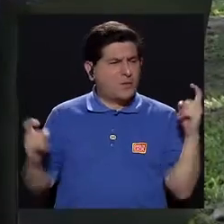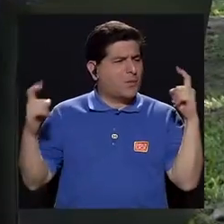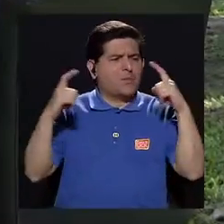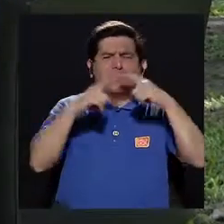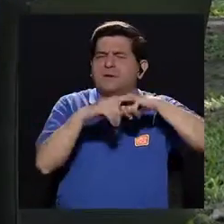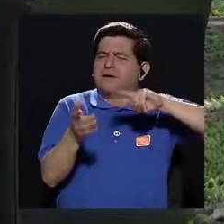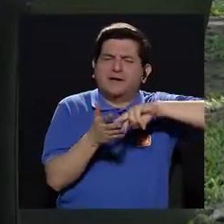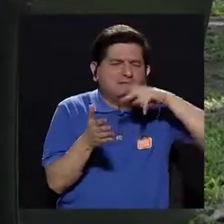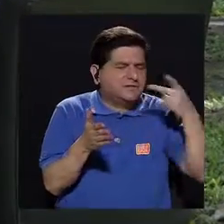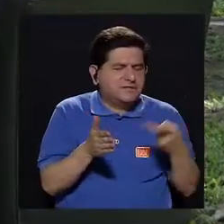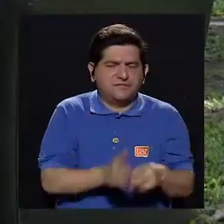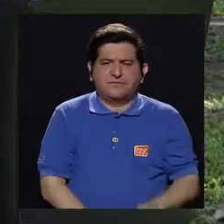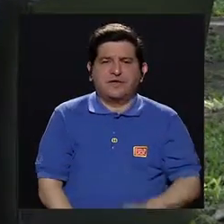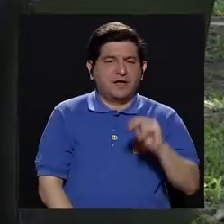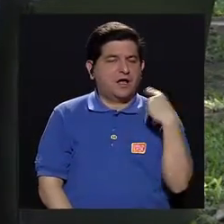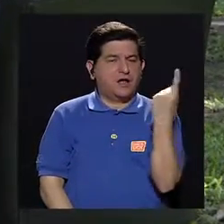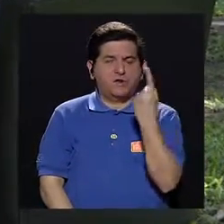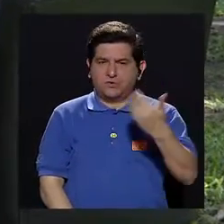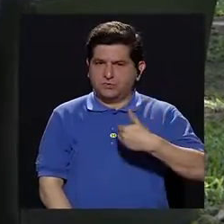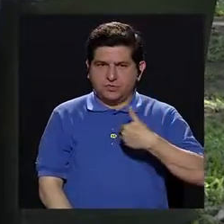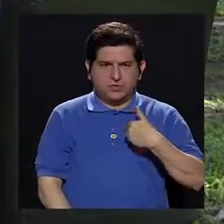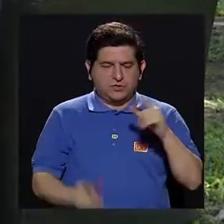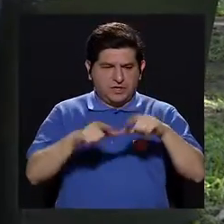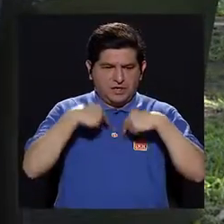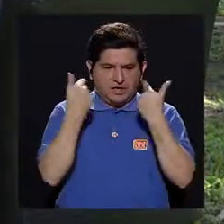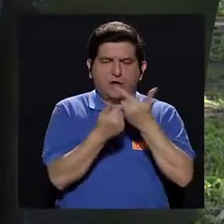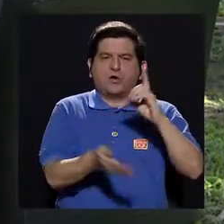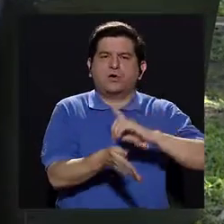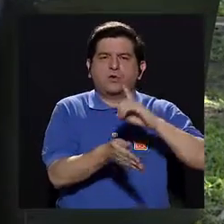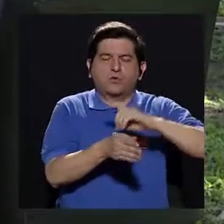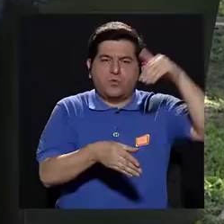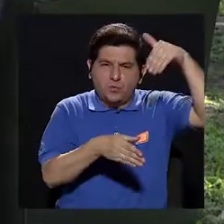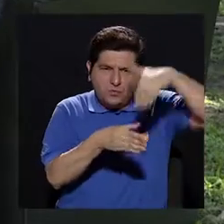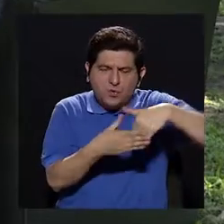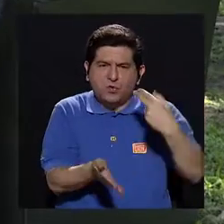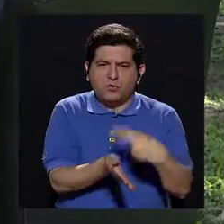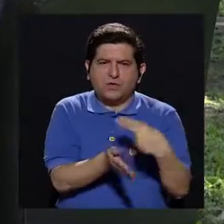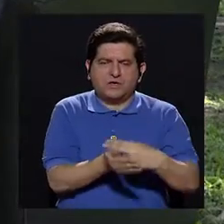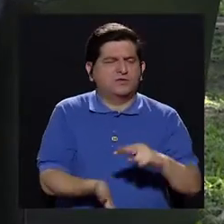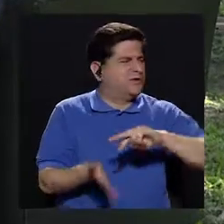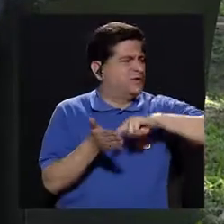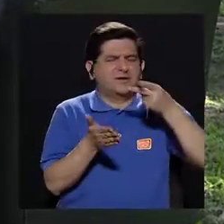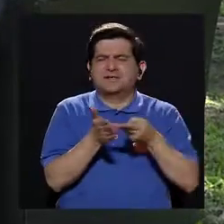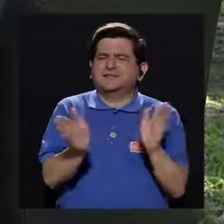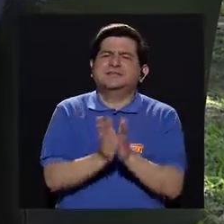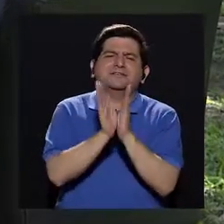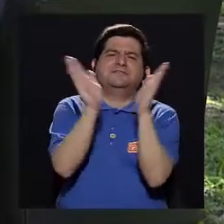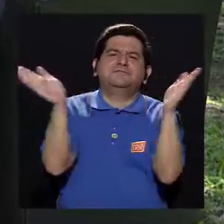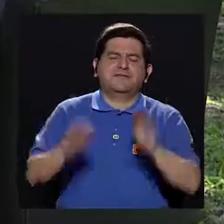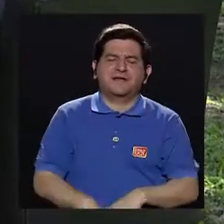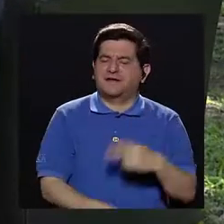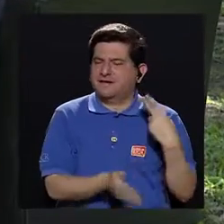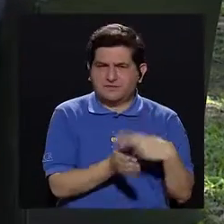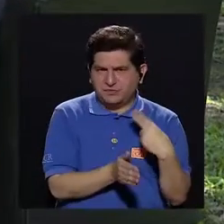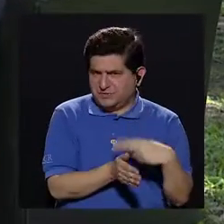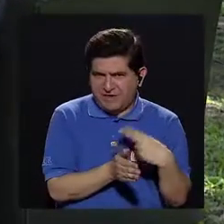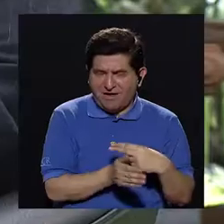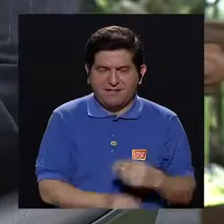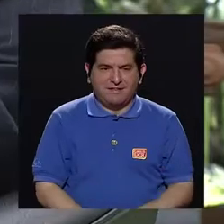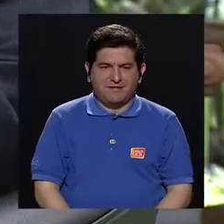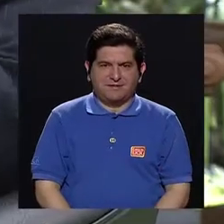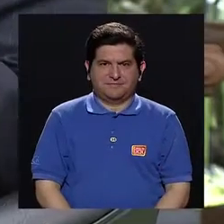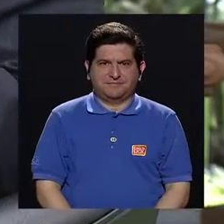complejo que es, va más allá de tener un grupo de médicos dentro de un hospital. ¿Qué contempla en términos generales un hospital?